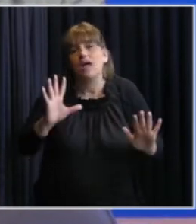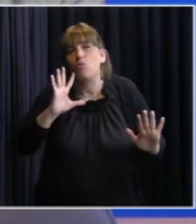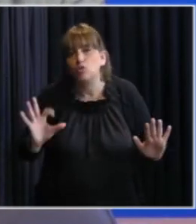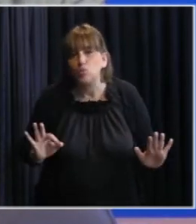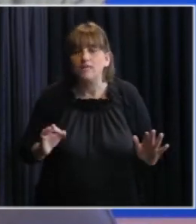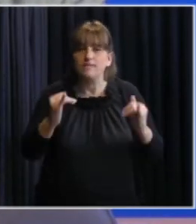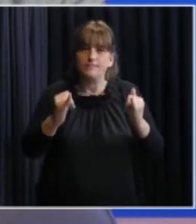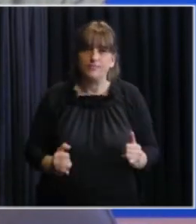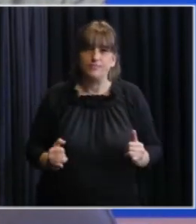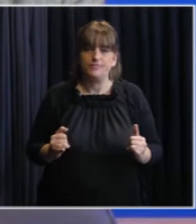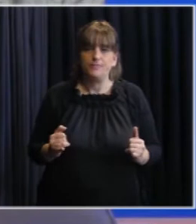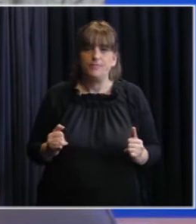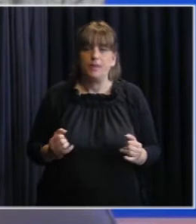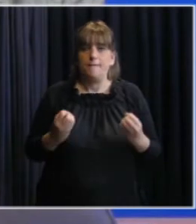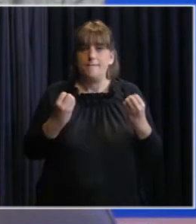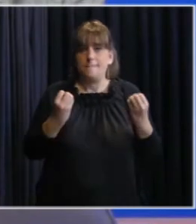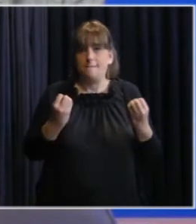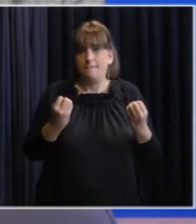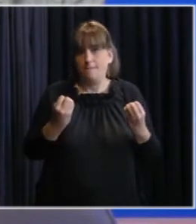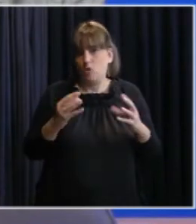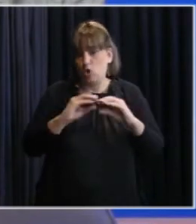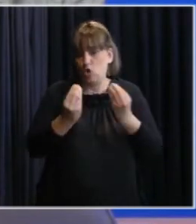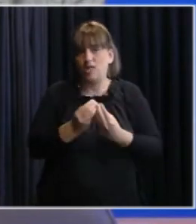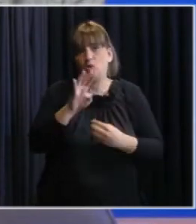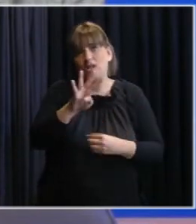por 45 días